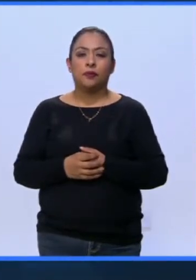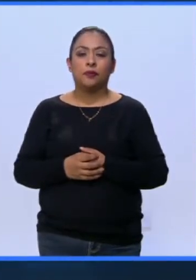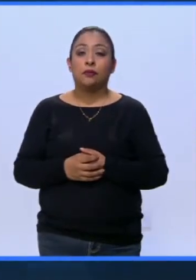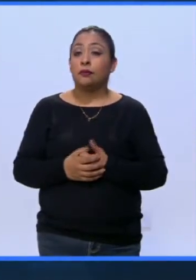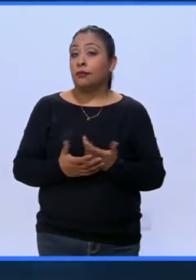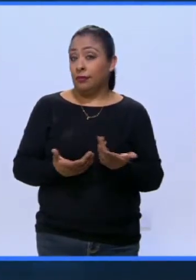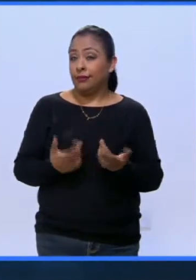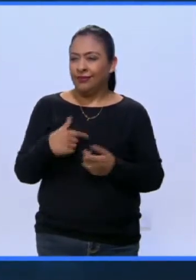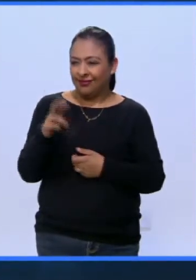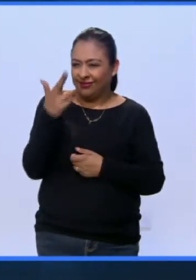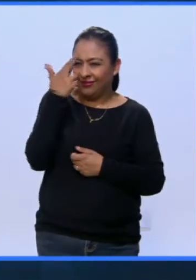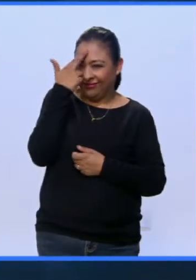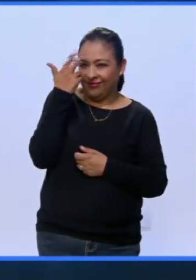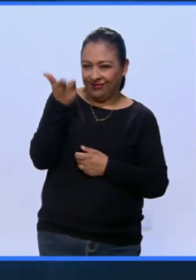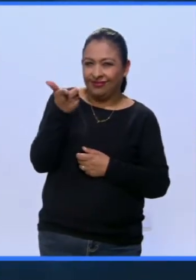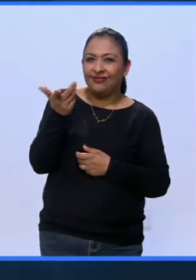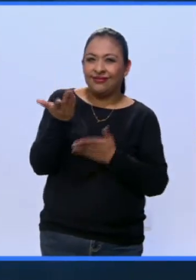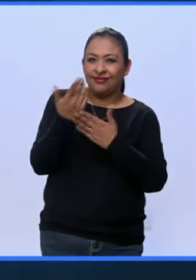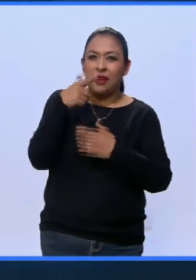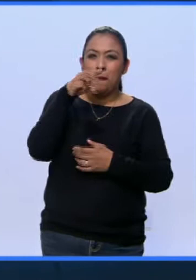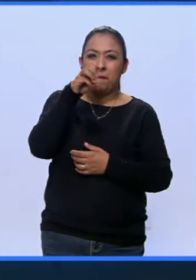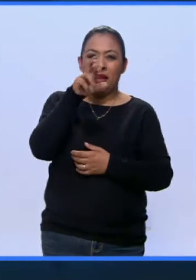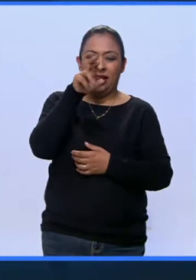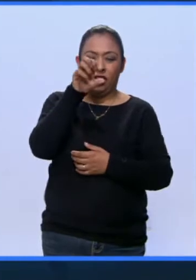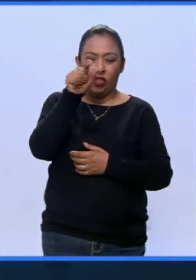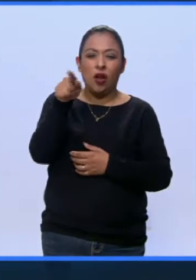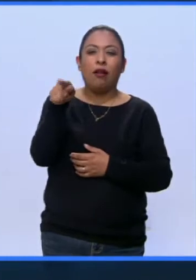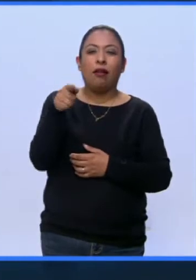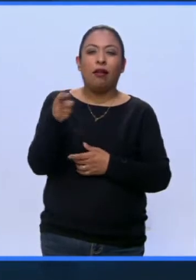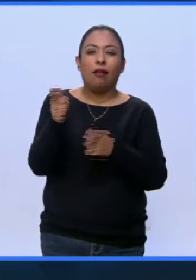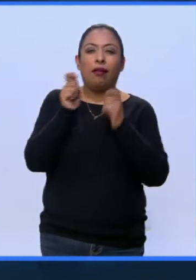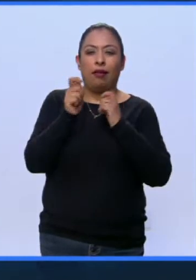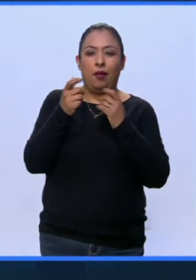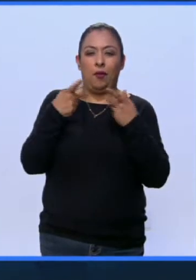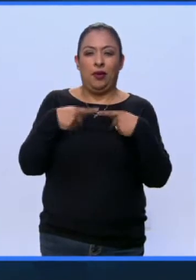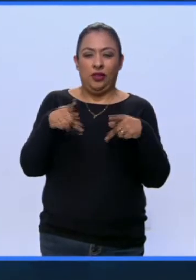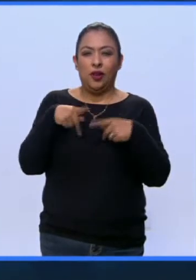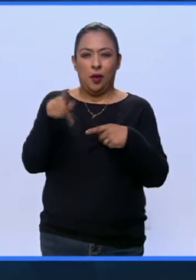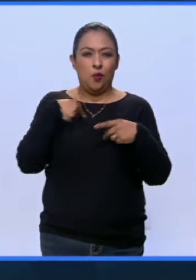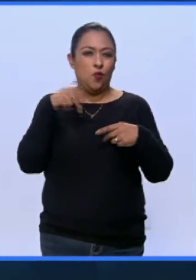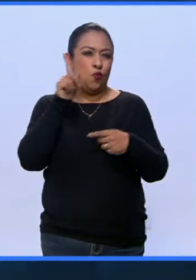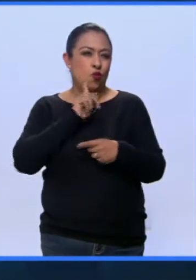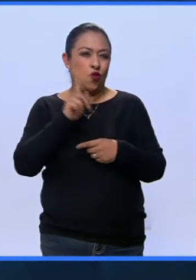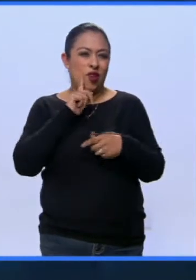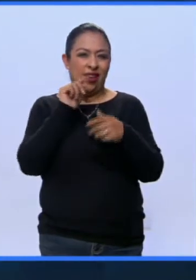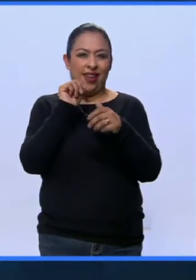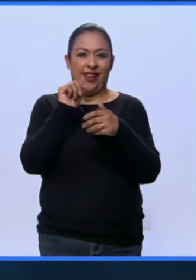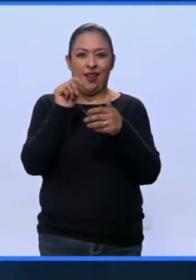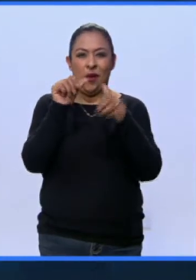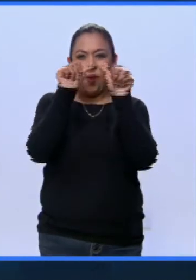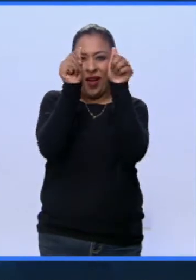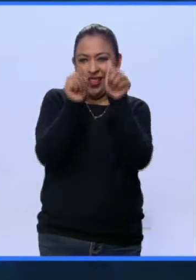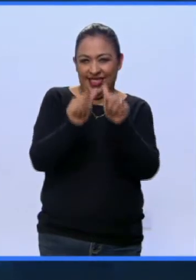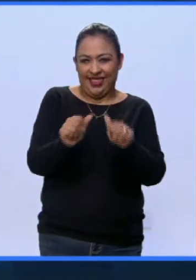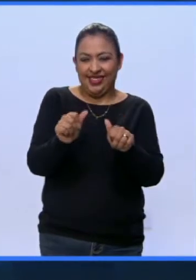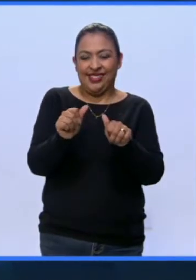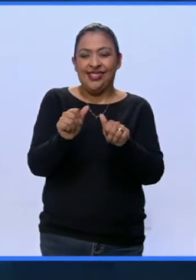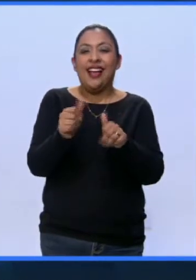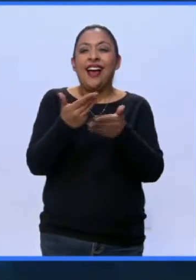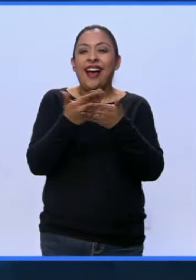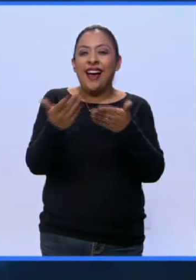¿Te acuerdas, Rafa, que estuvo Marisol Gacé haciendo el papel de esta artista? Ahora que fue la